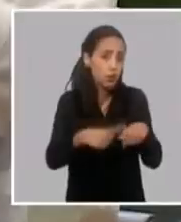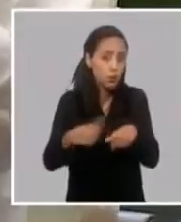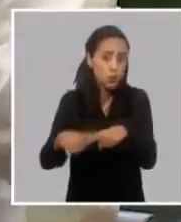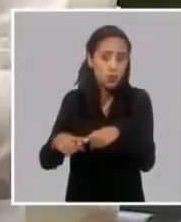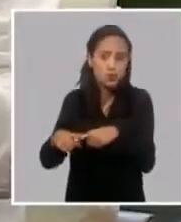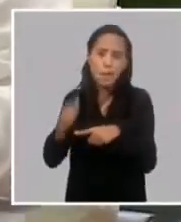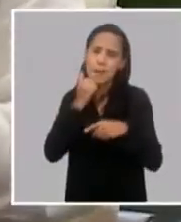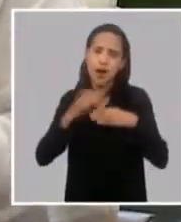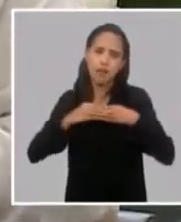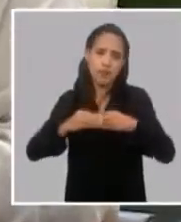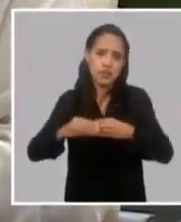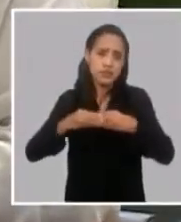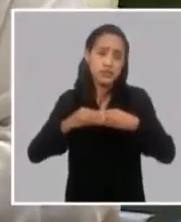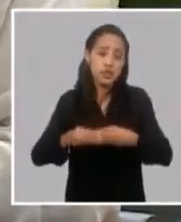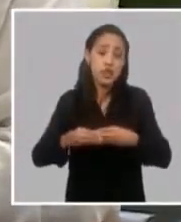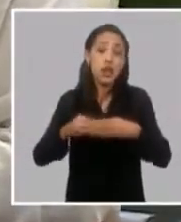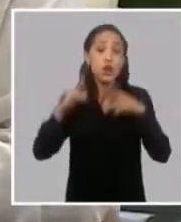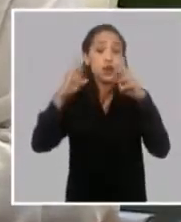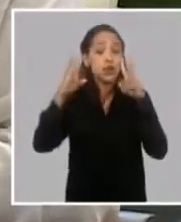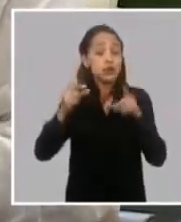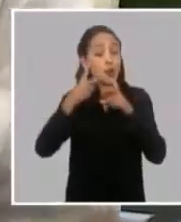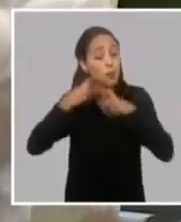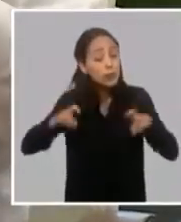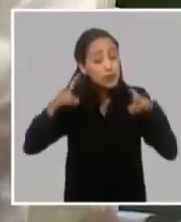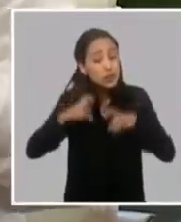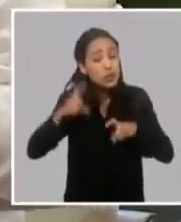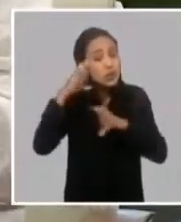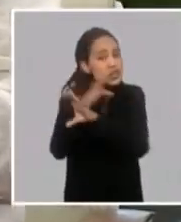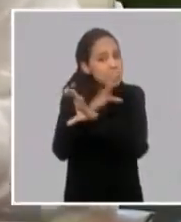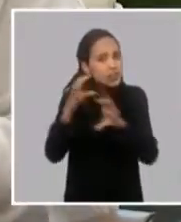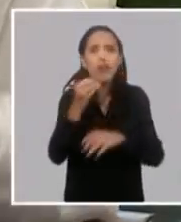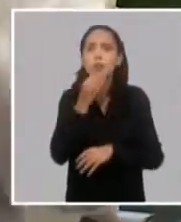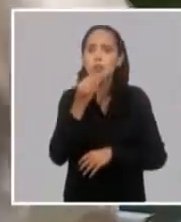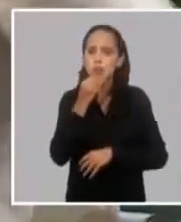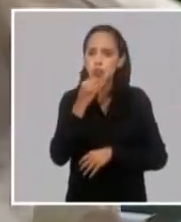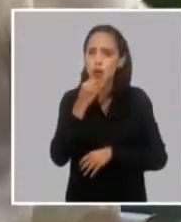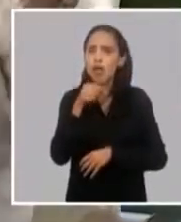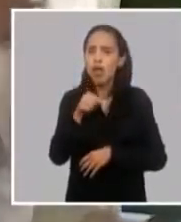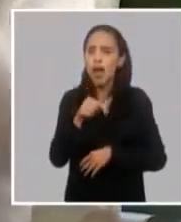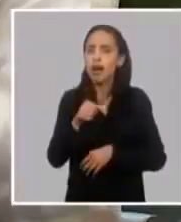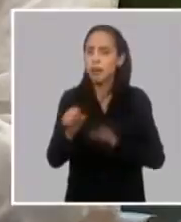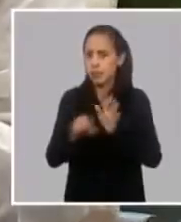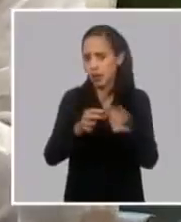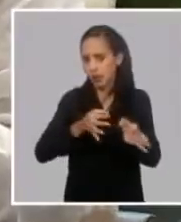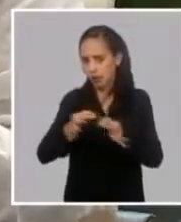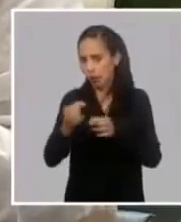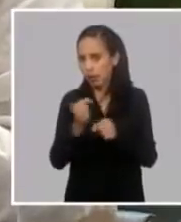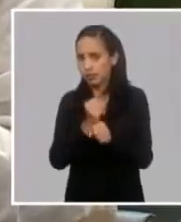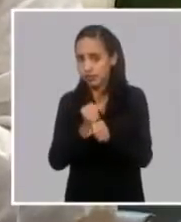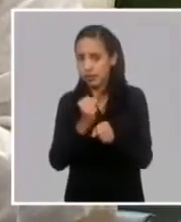incluso incorporar determinados resultados de investigaciones científicas buscar la innovación o sea estamos pensando